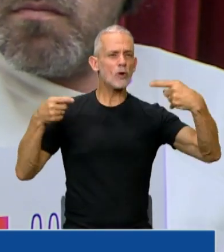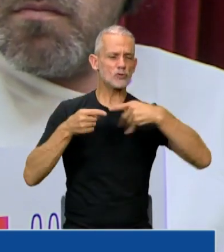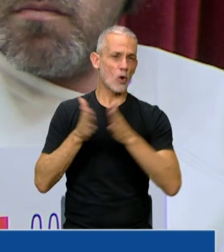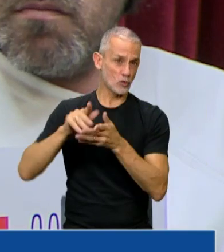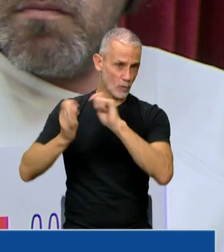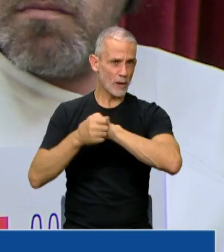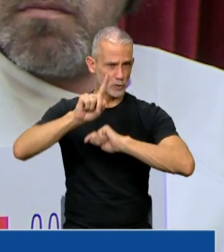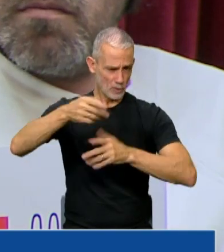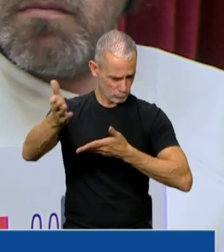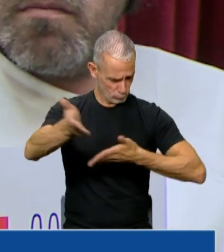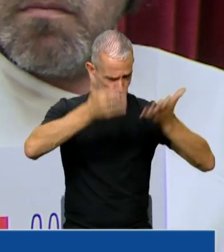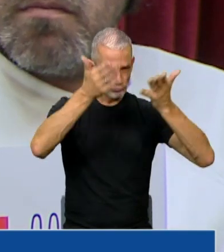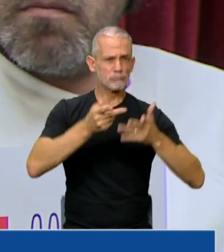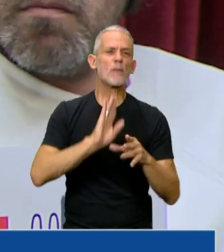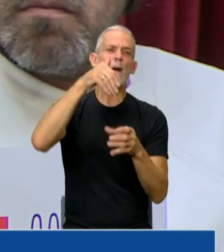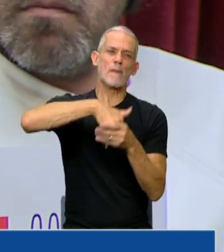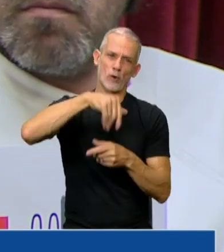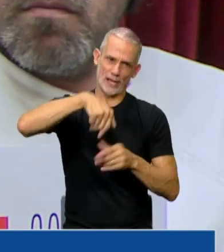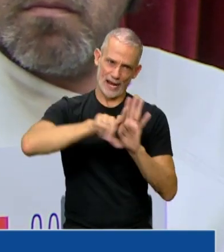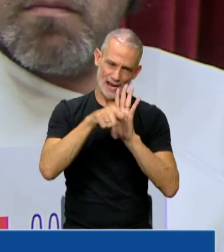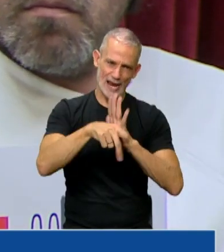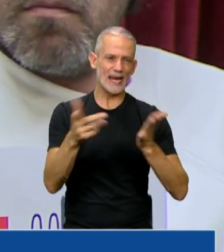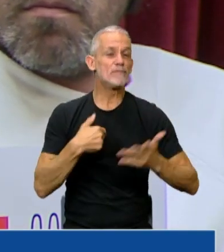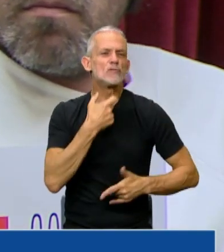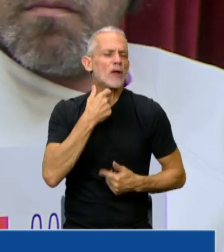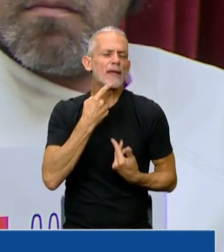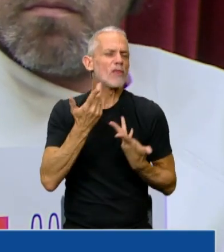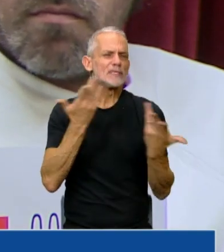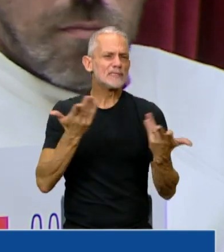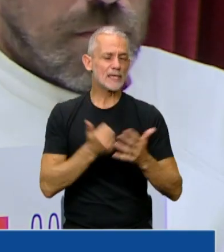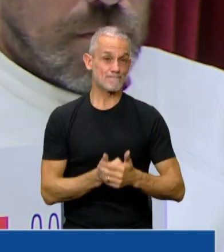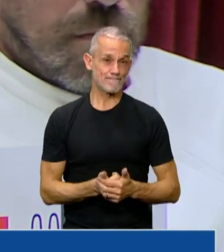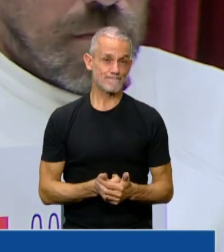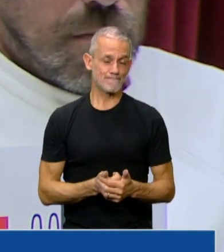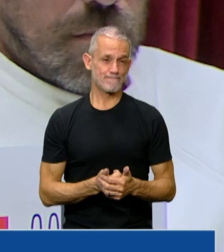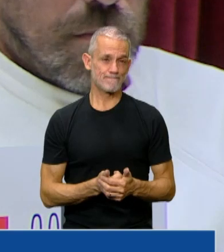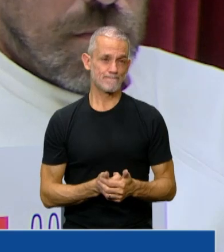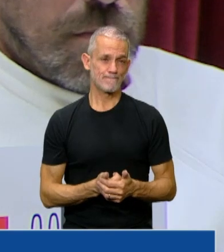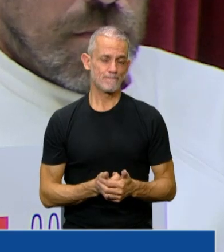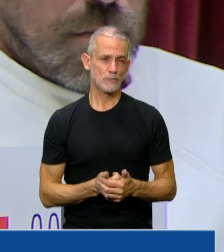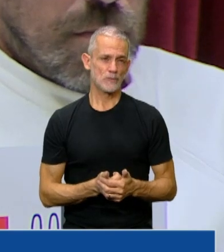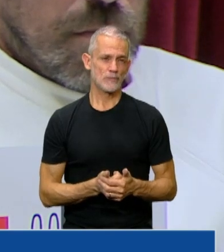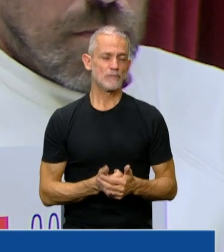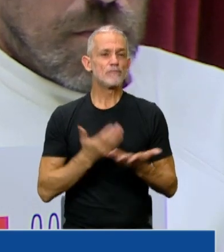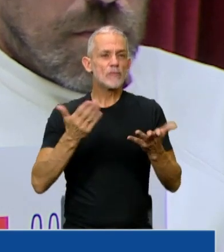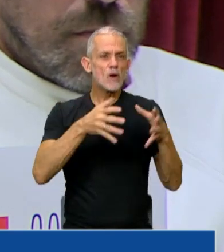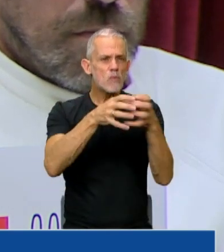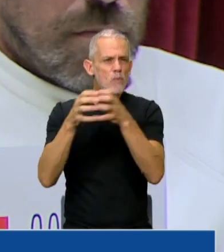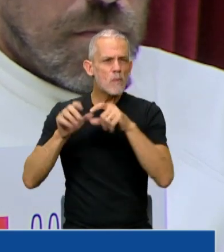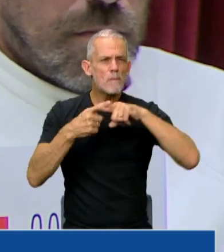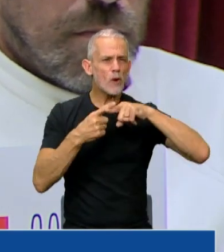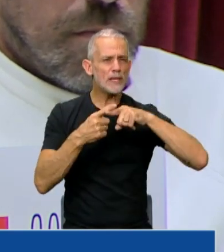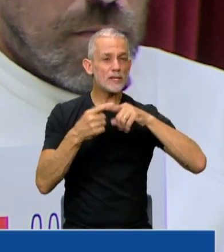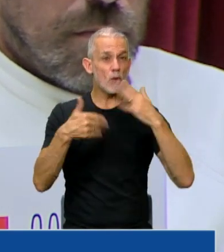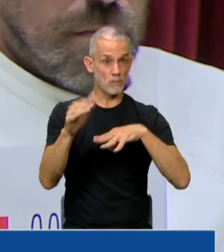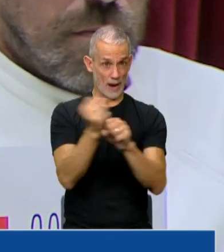Juntos por el Cambio que se apresta a votar esta ley. Quiero decir que justamente los bloques políticos